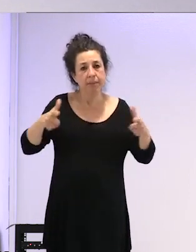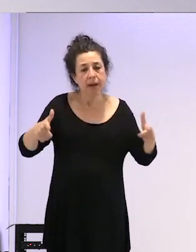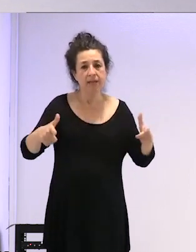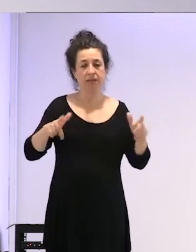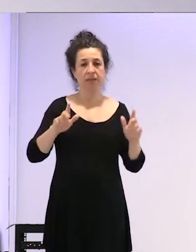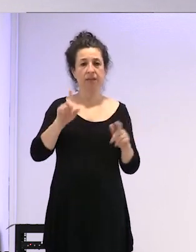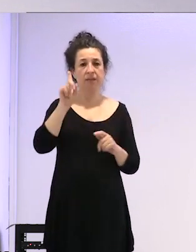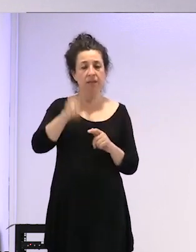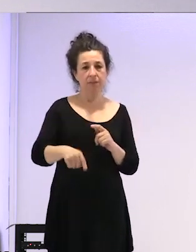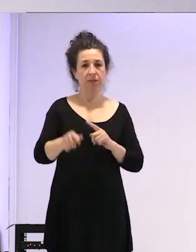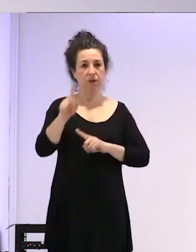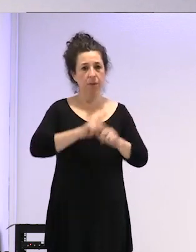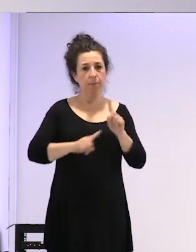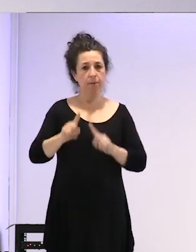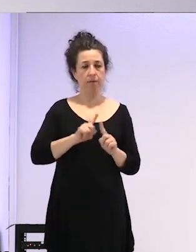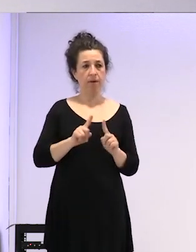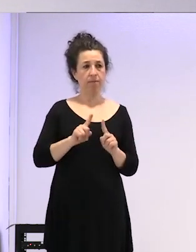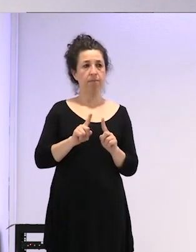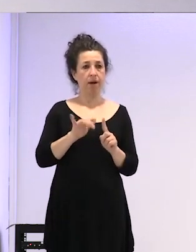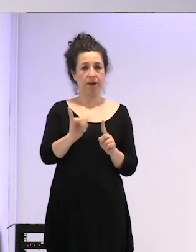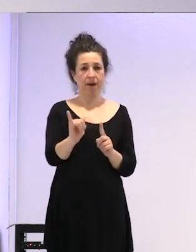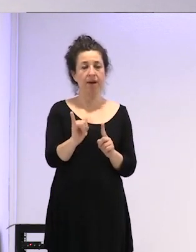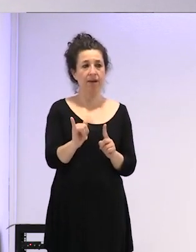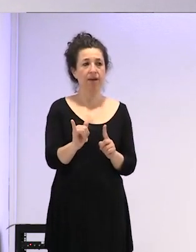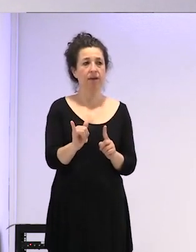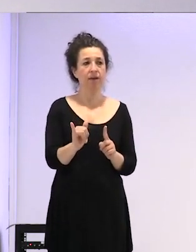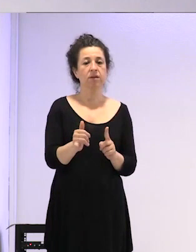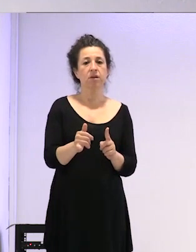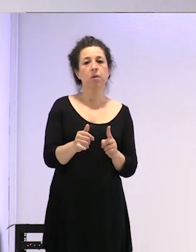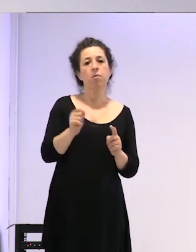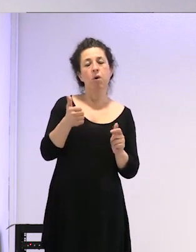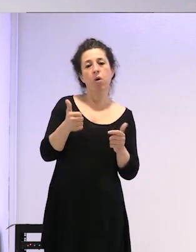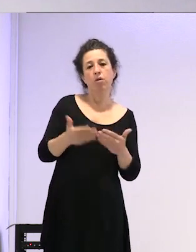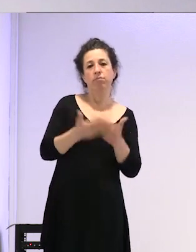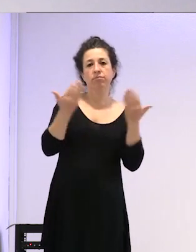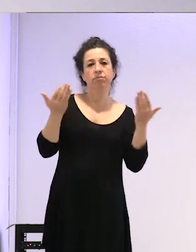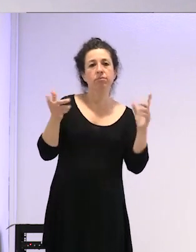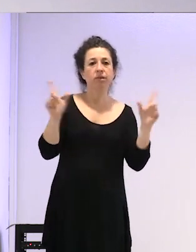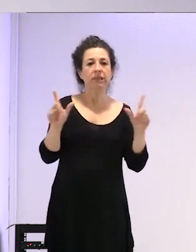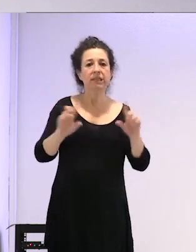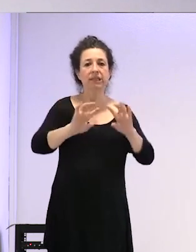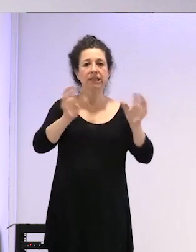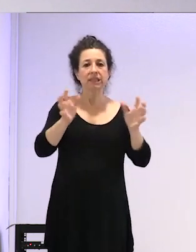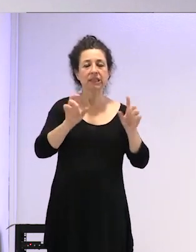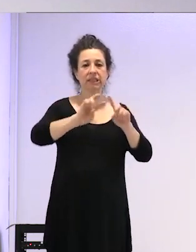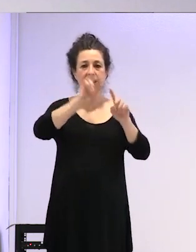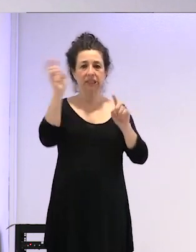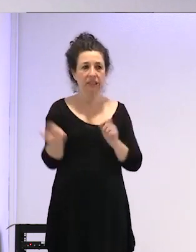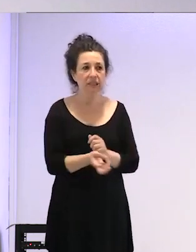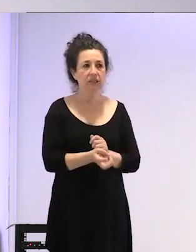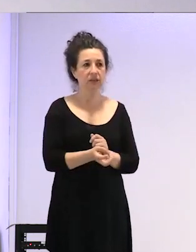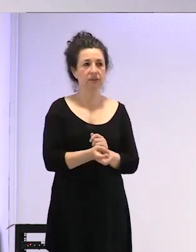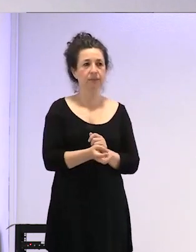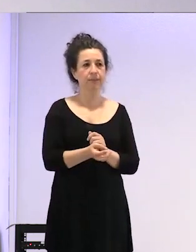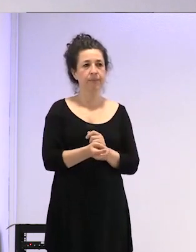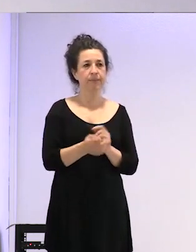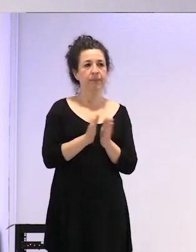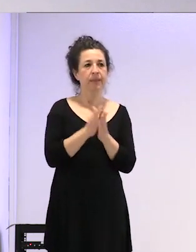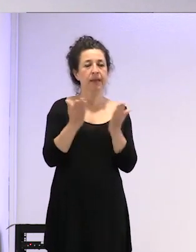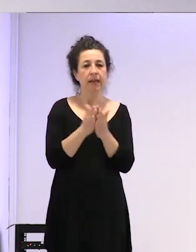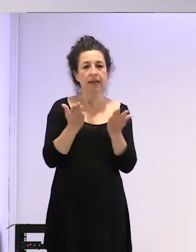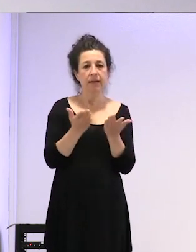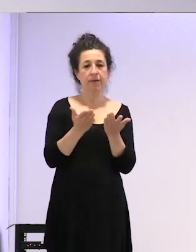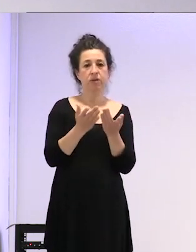eso sobre esta problemática que tenemos ¿no? cada vez hay más en los medios etcétera libro de tránsitos de